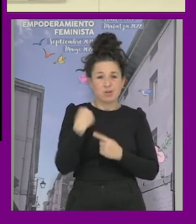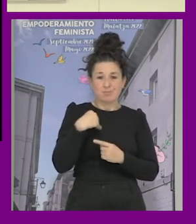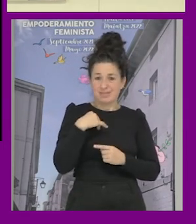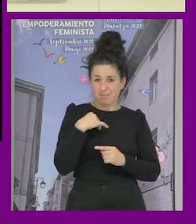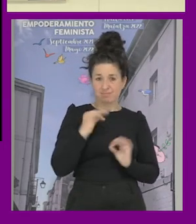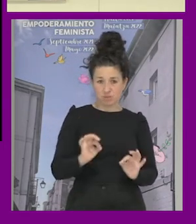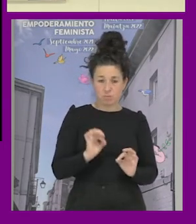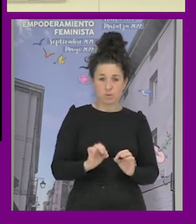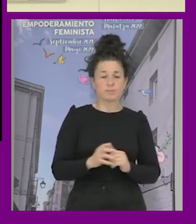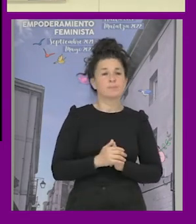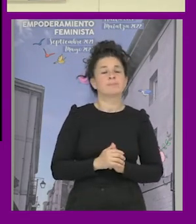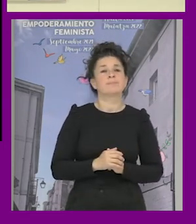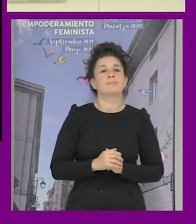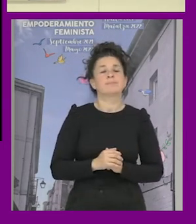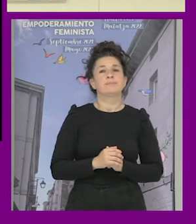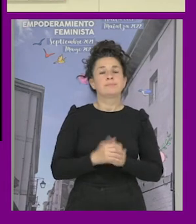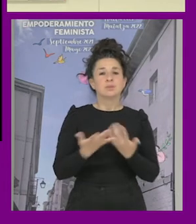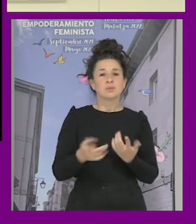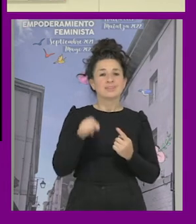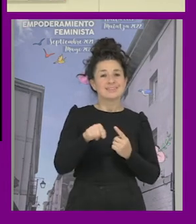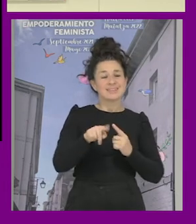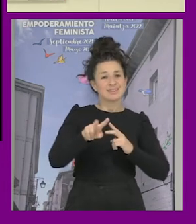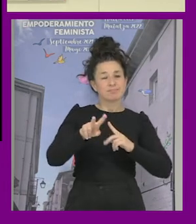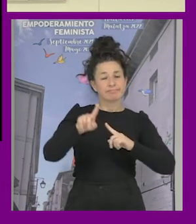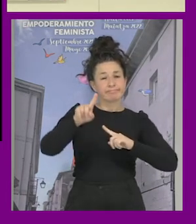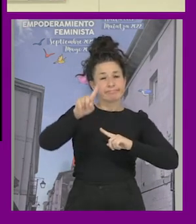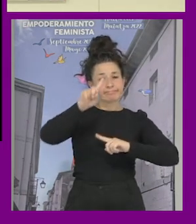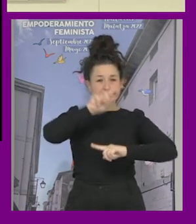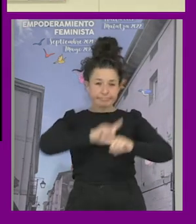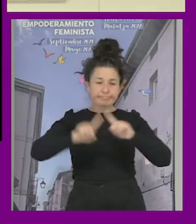como sabéis este dilema es